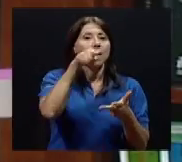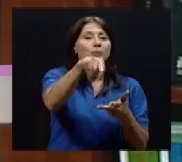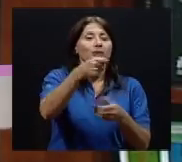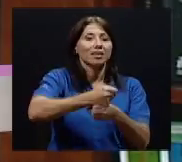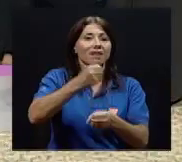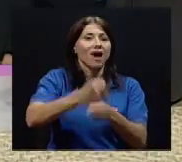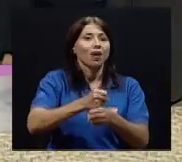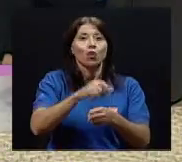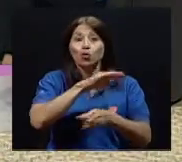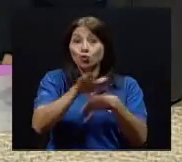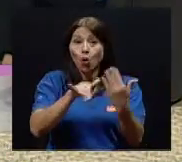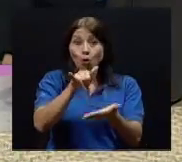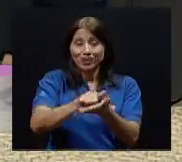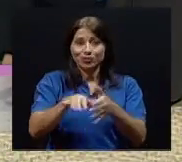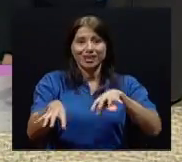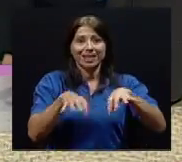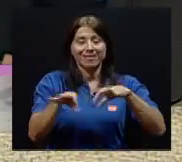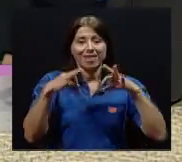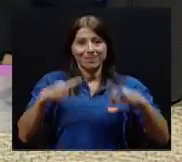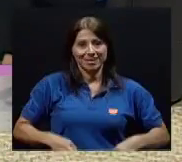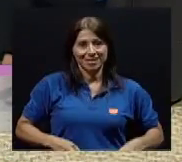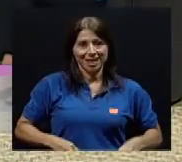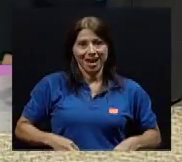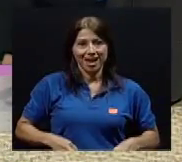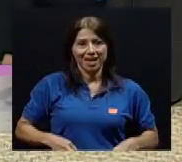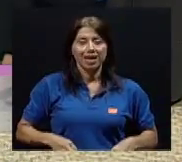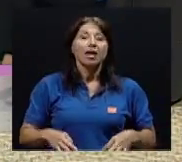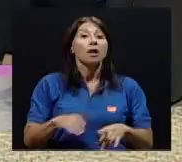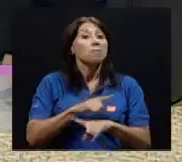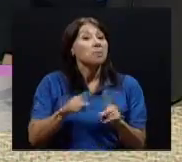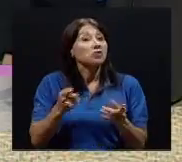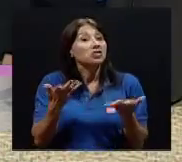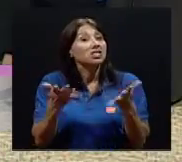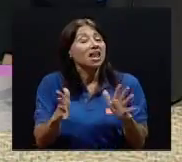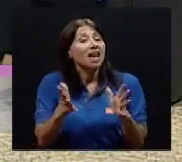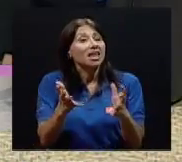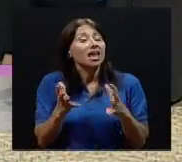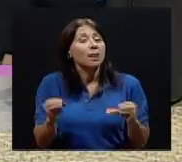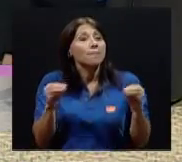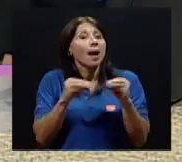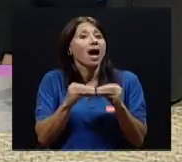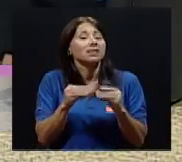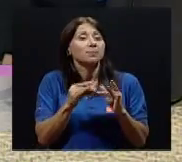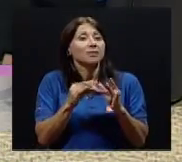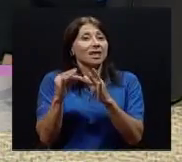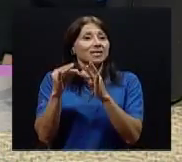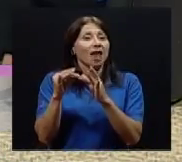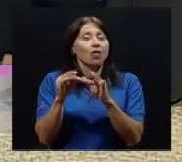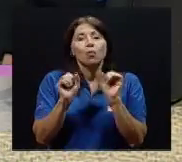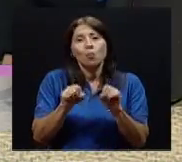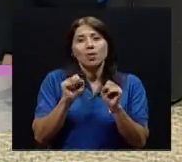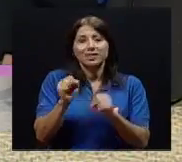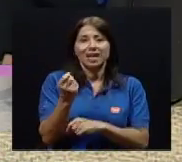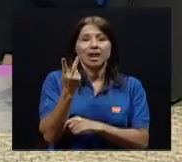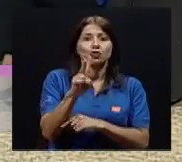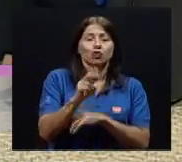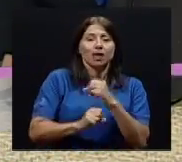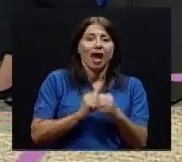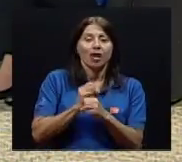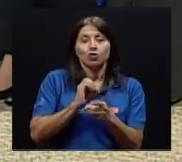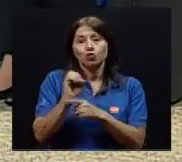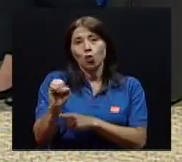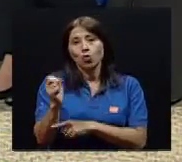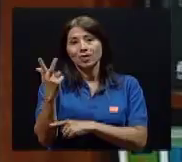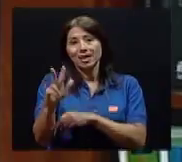edad. Ya, si se quisiera un periodo más especializado, ahí sí pueden ser 12, 13 años. Antes de los 12 y 13 años, es